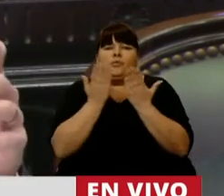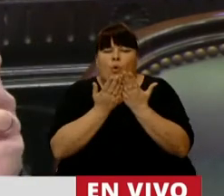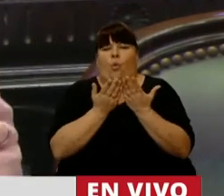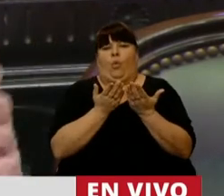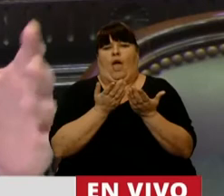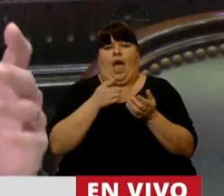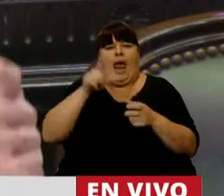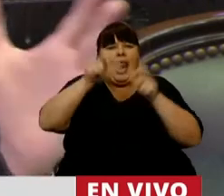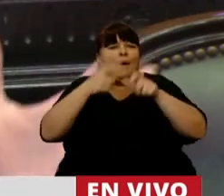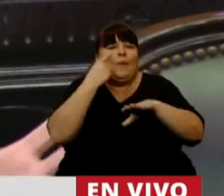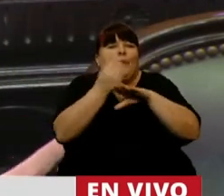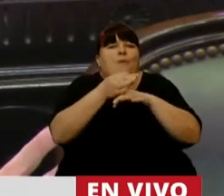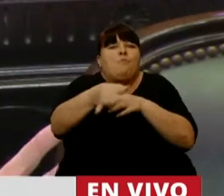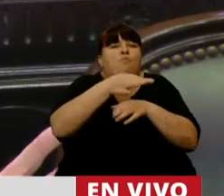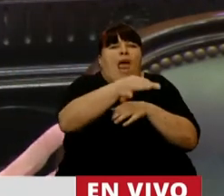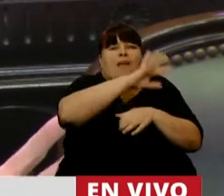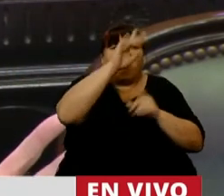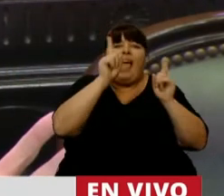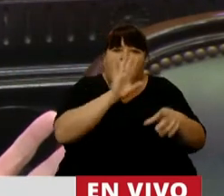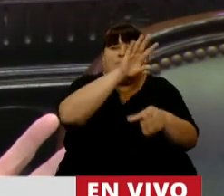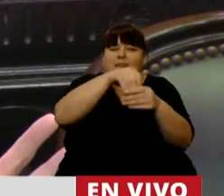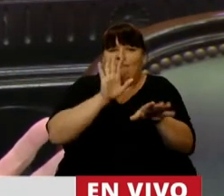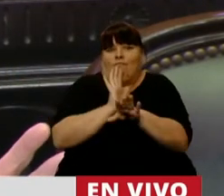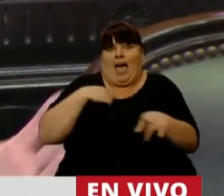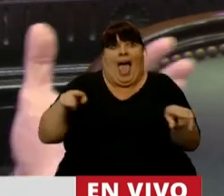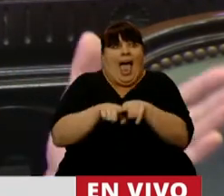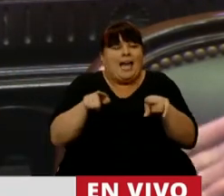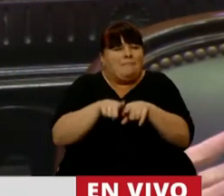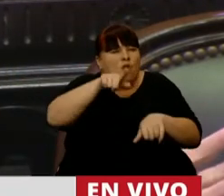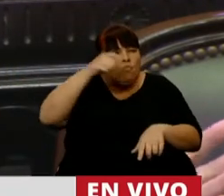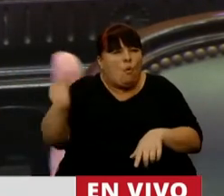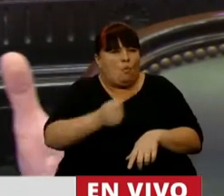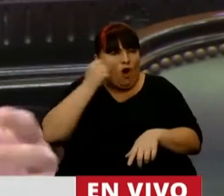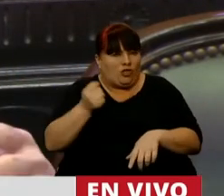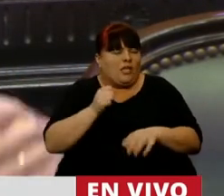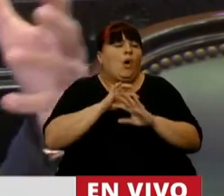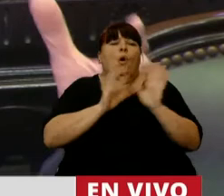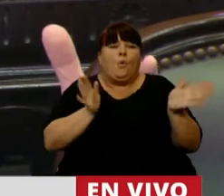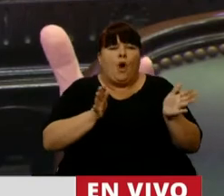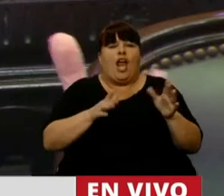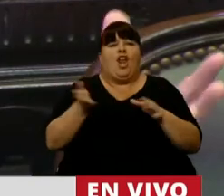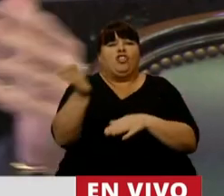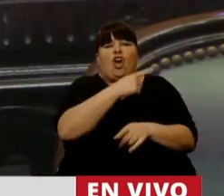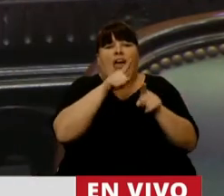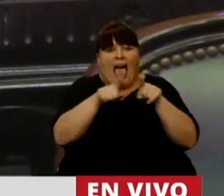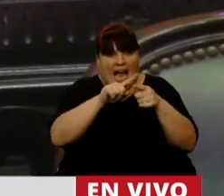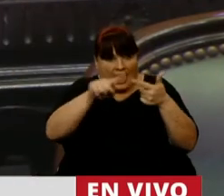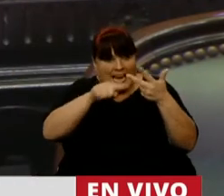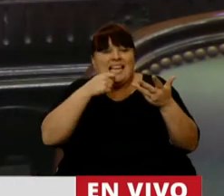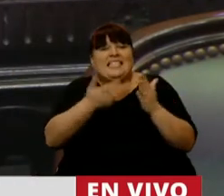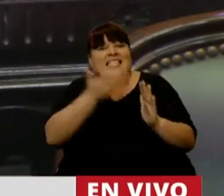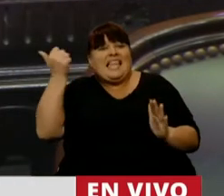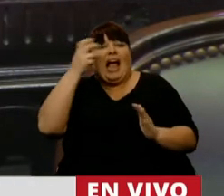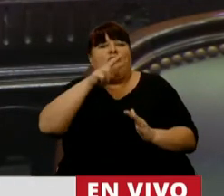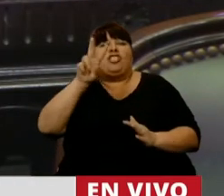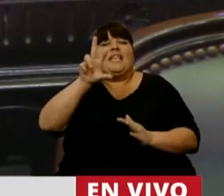los habitantes que son de los pueblos originarios, nuestros hermanos, que eso es importante. Pero bueno, a ver, toda esta carrera, si a nosotros nos quitan